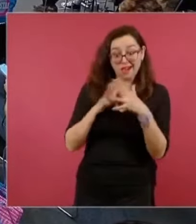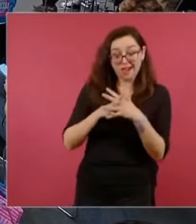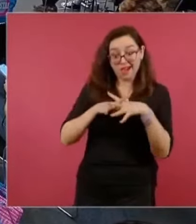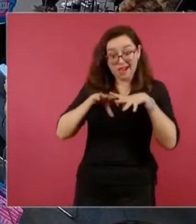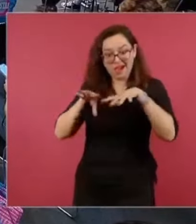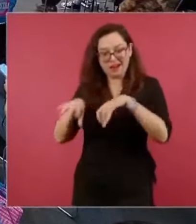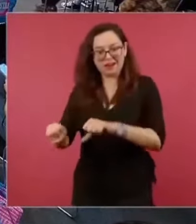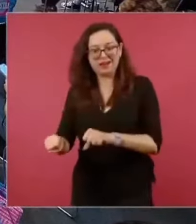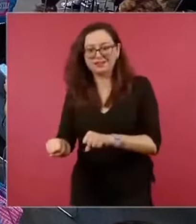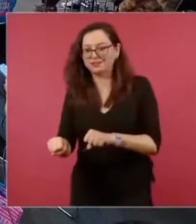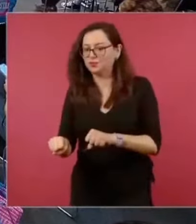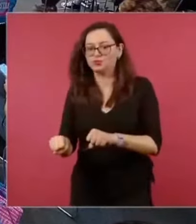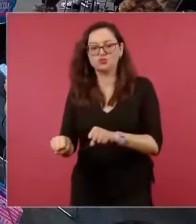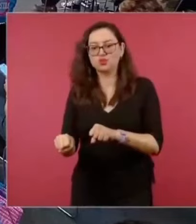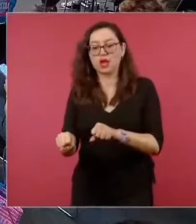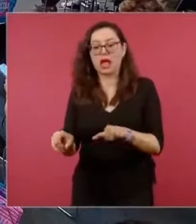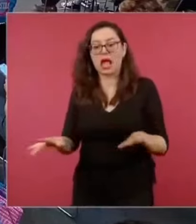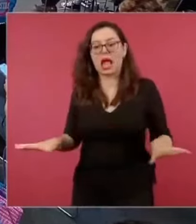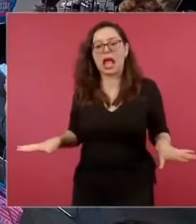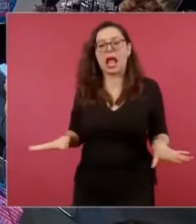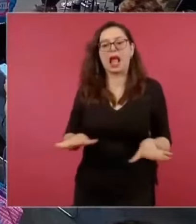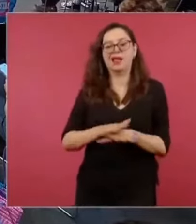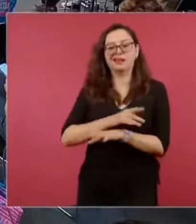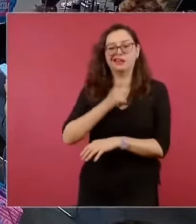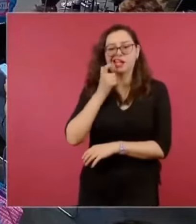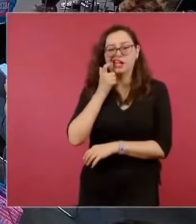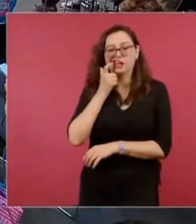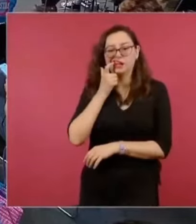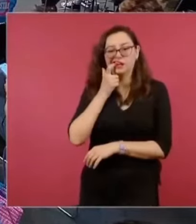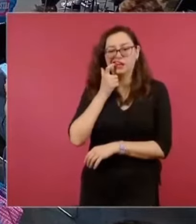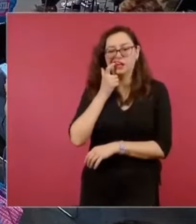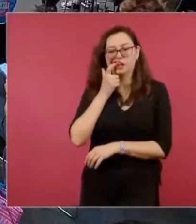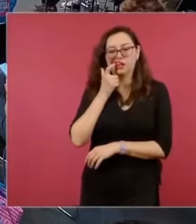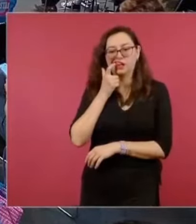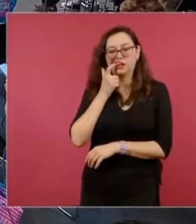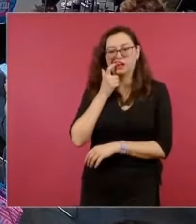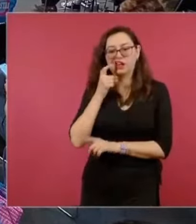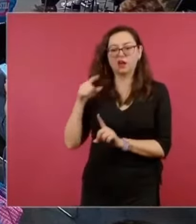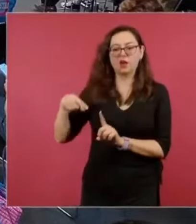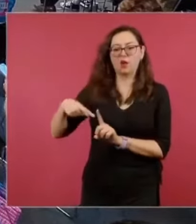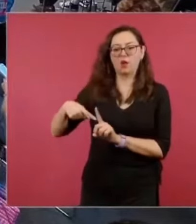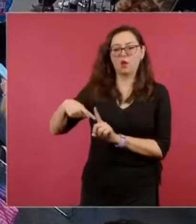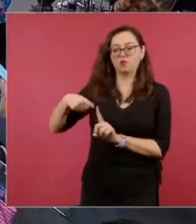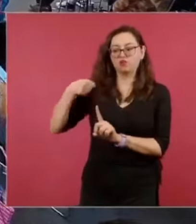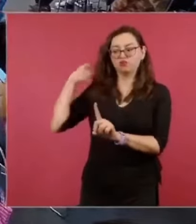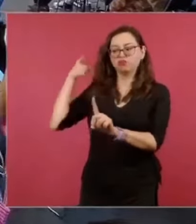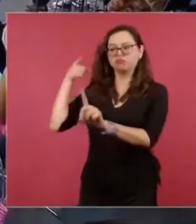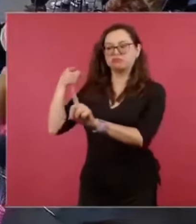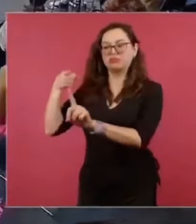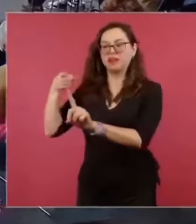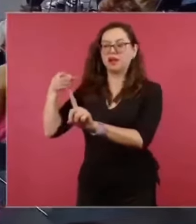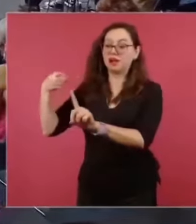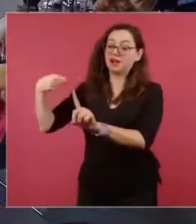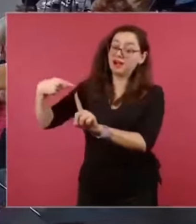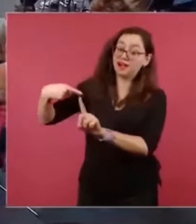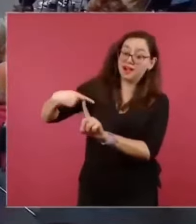Un jefe del departamento de Estados Unidos le recomienda